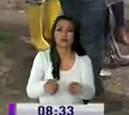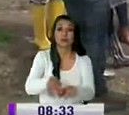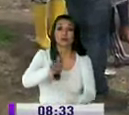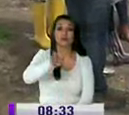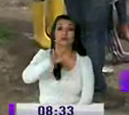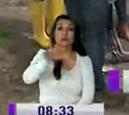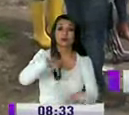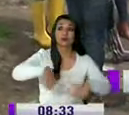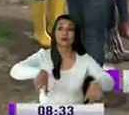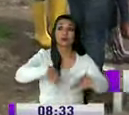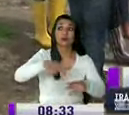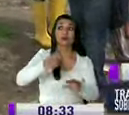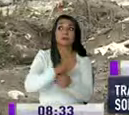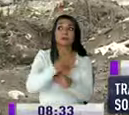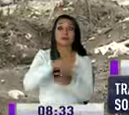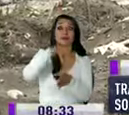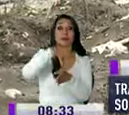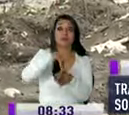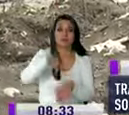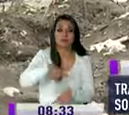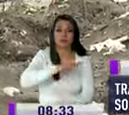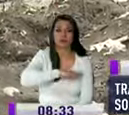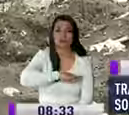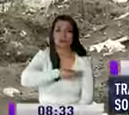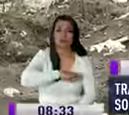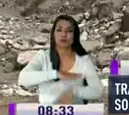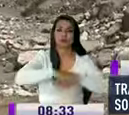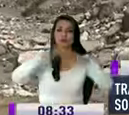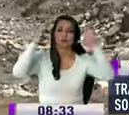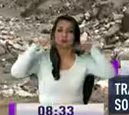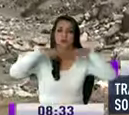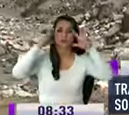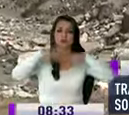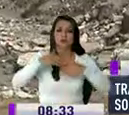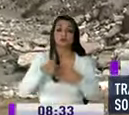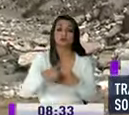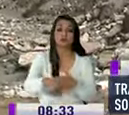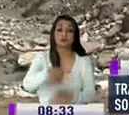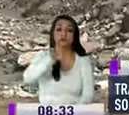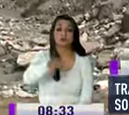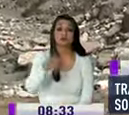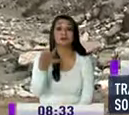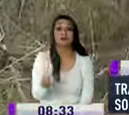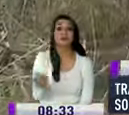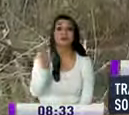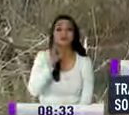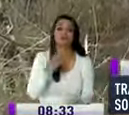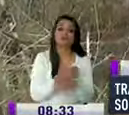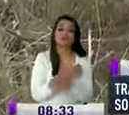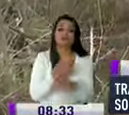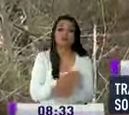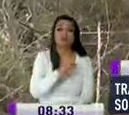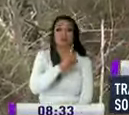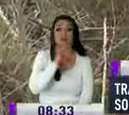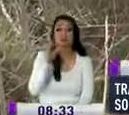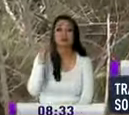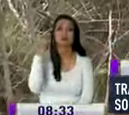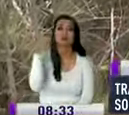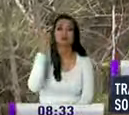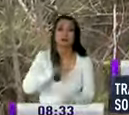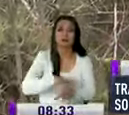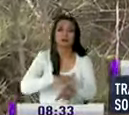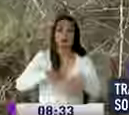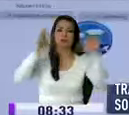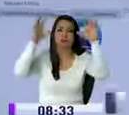sensibles del distrito metropolitano detectados en el invierno pasado en lo que va del 2018 se contabilizan más de 100 emergencias por las